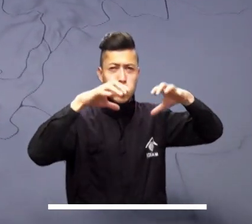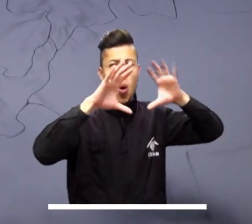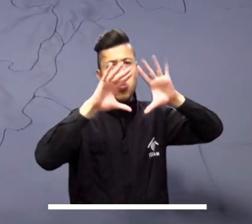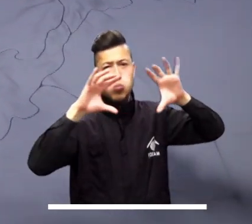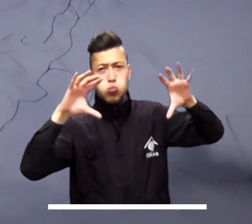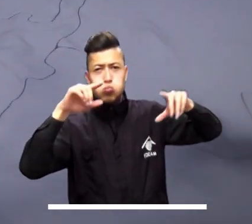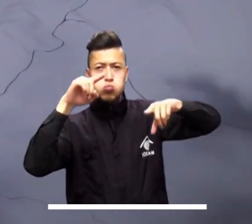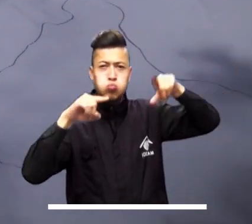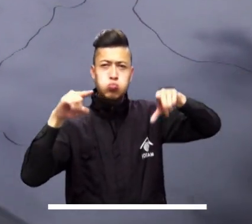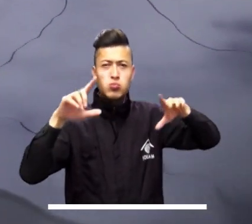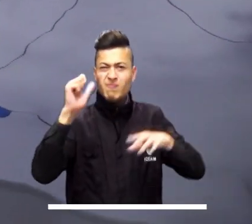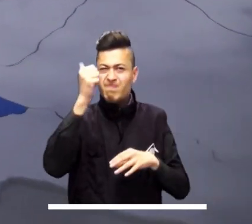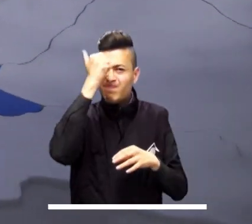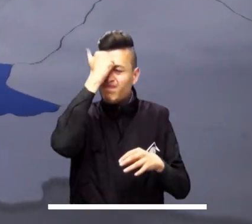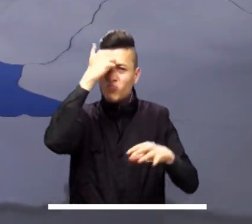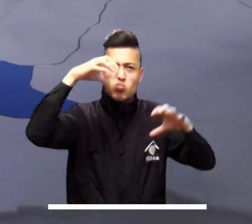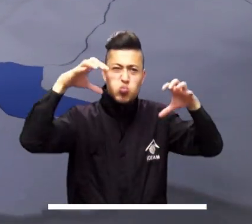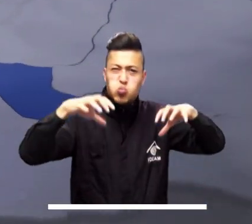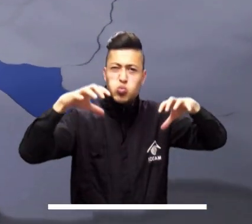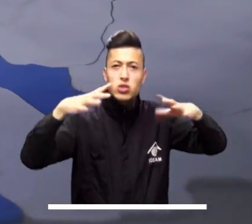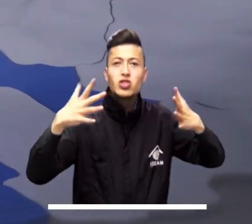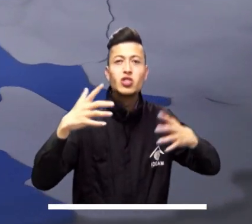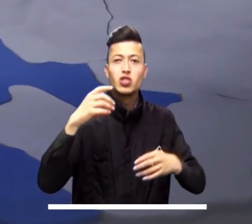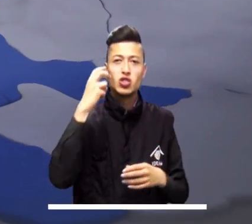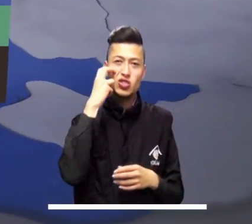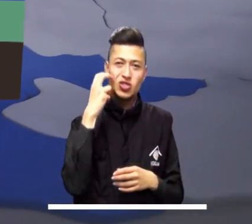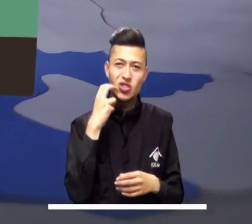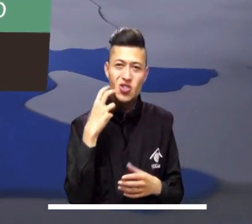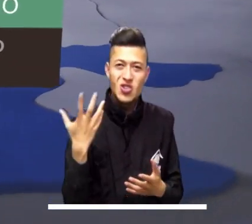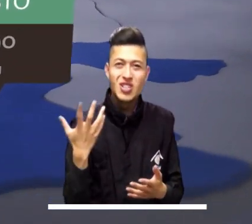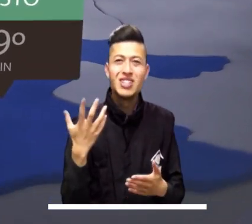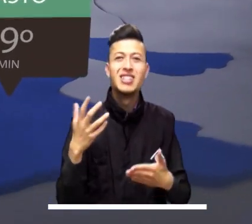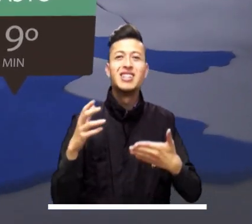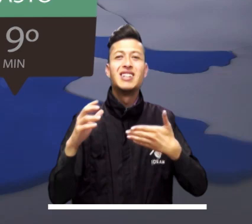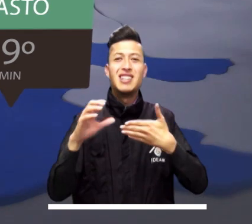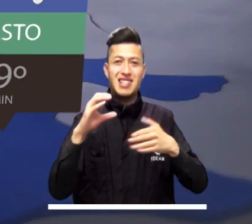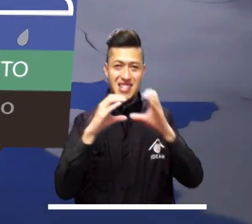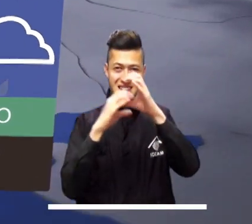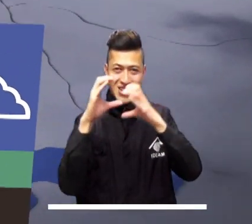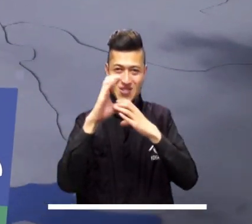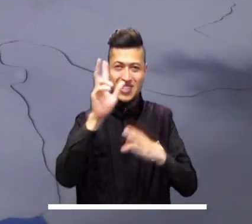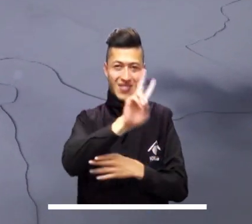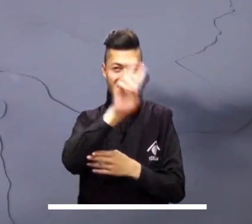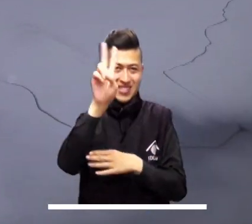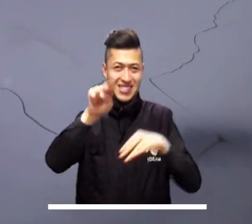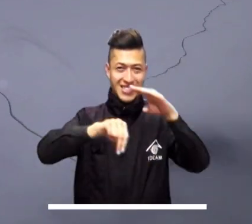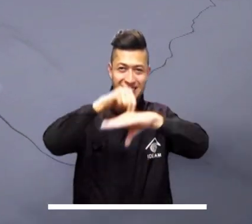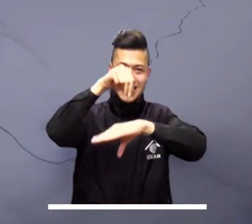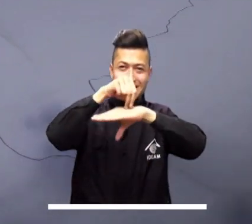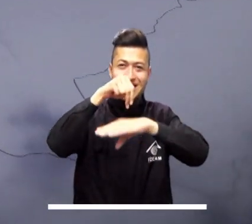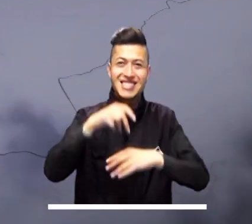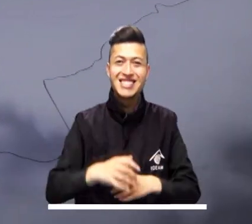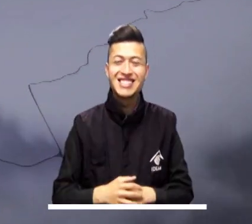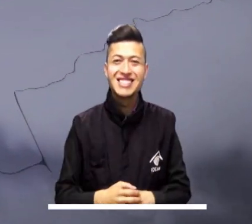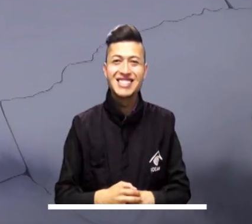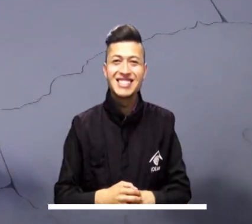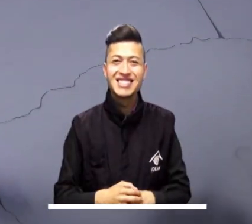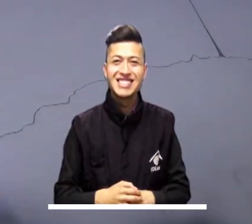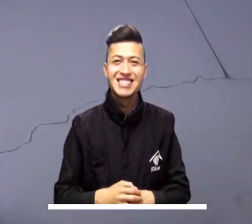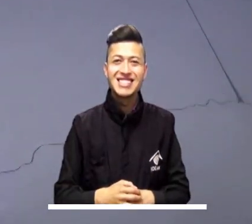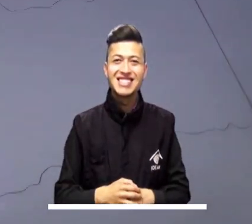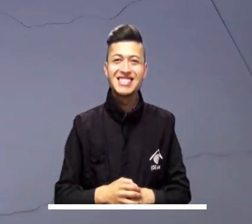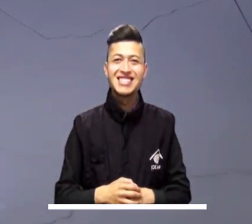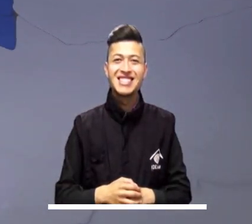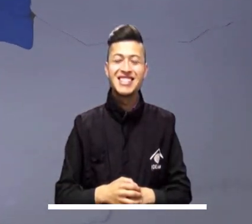intermitentes y cielo nublado presentará el Pacífico, principalmente en sectores del Chocó, noroccidente del Valle del Cauca, Cauca y